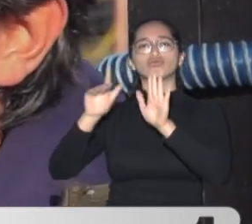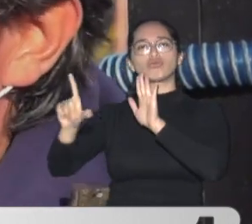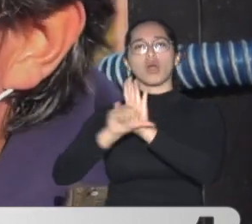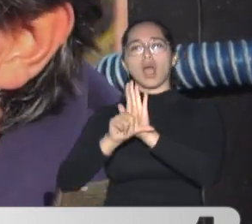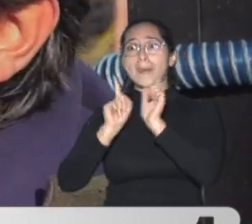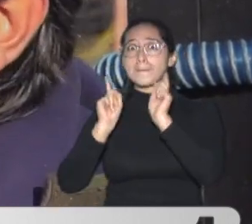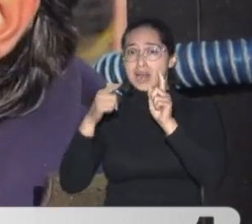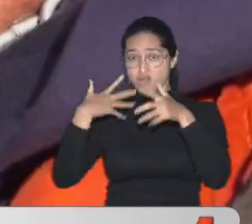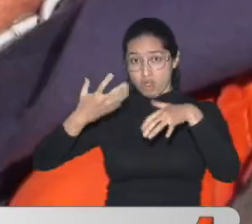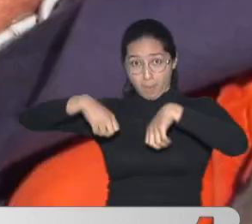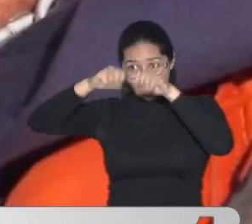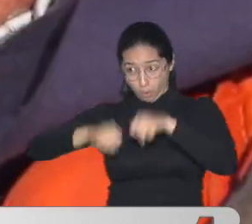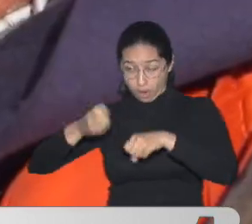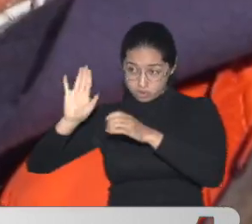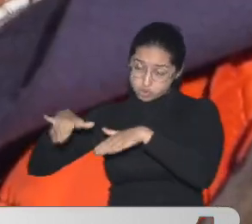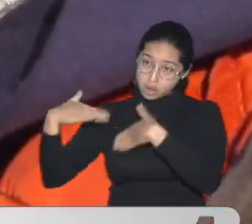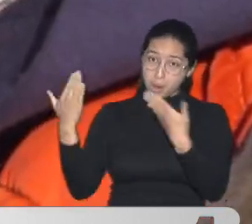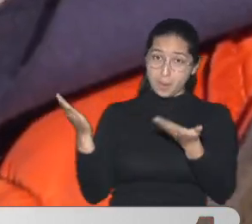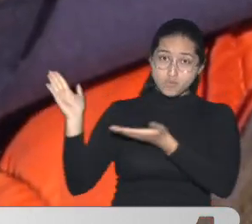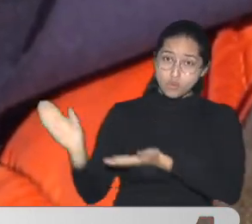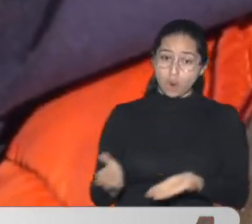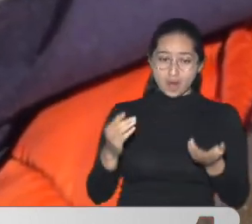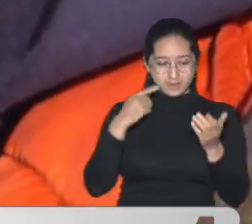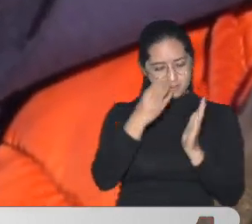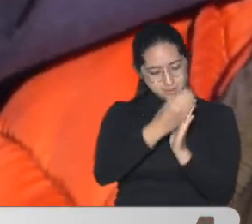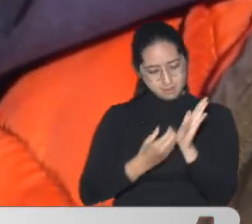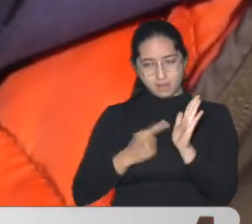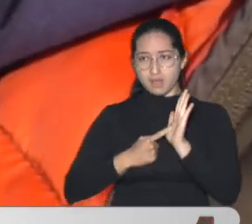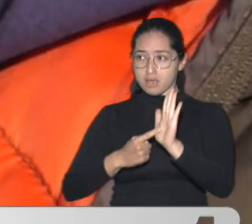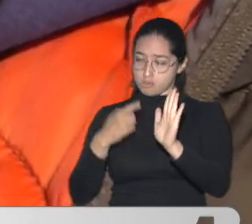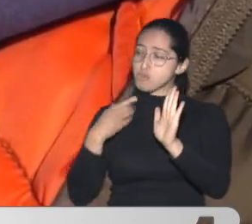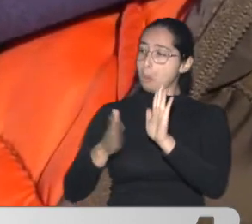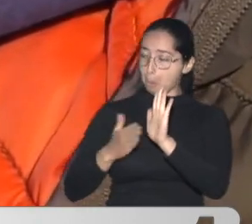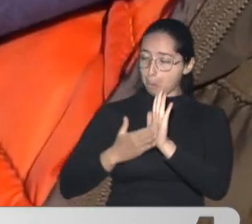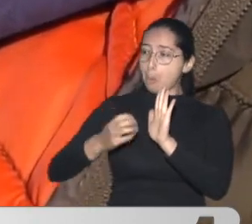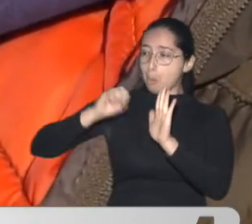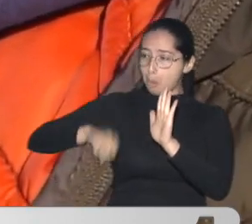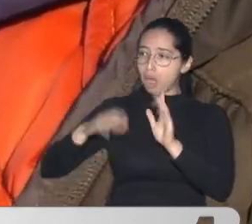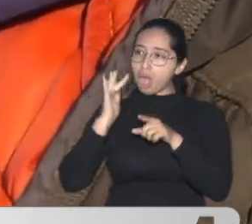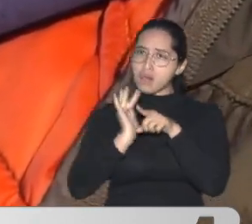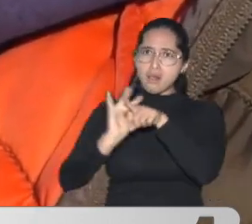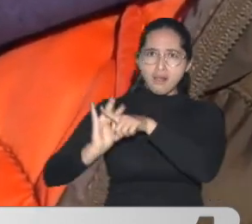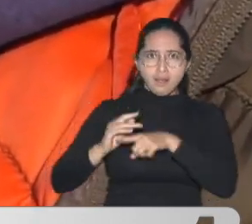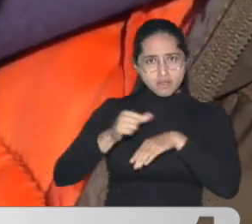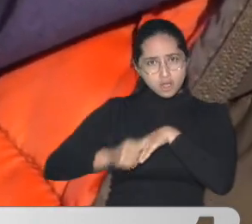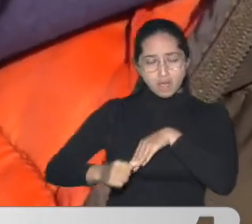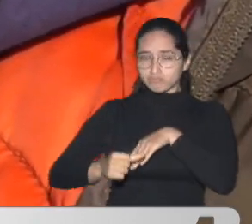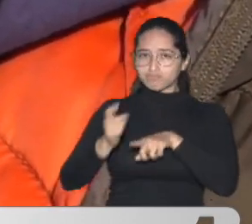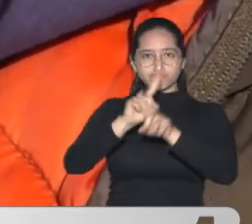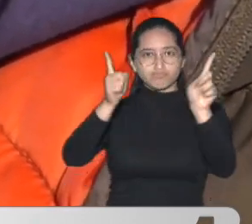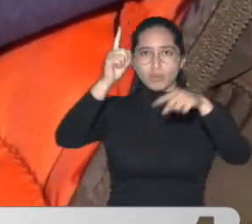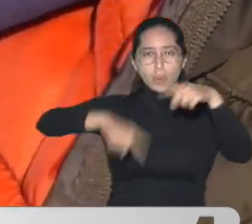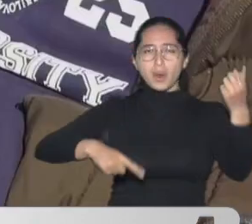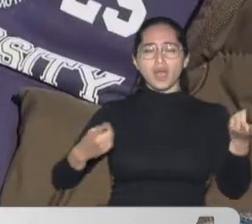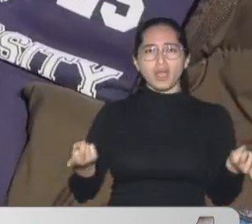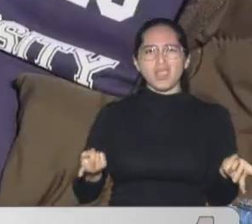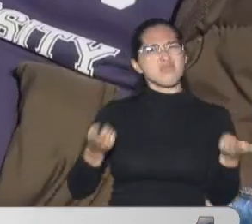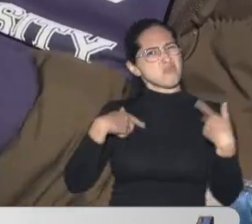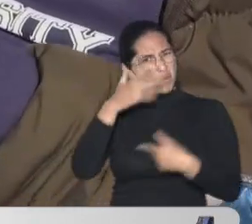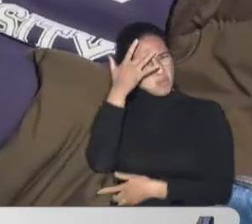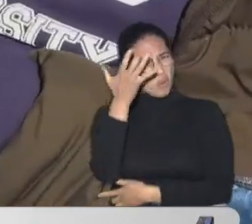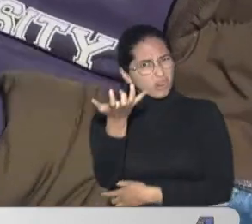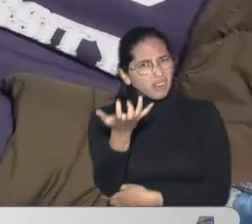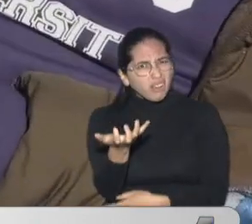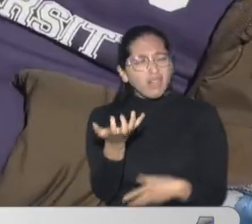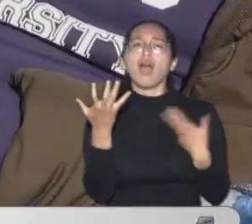aprobado La convalidación Él asegura que los padres Las personas encargadas de revisar Su documentación, el proceso